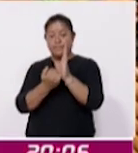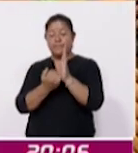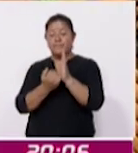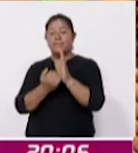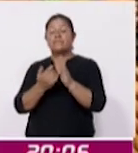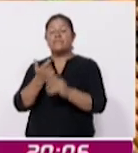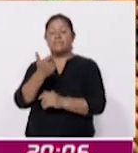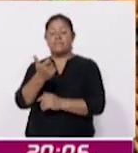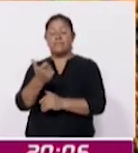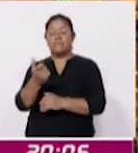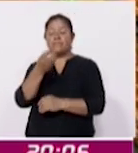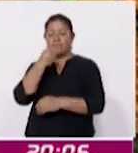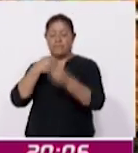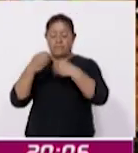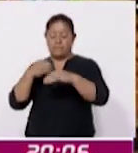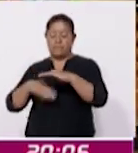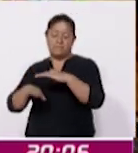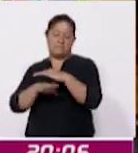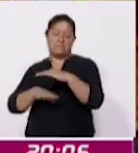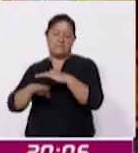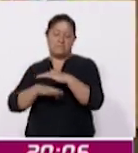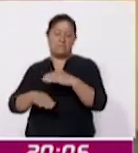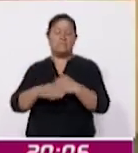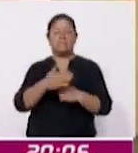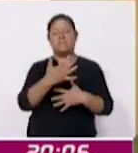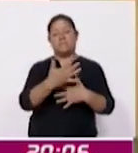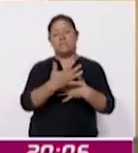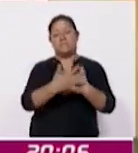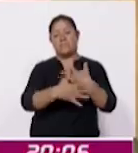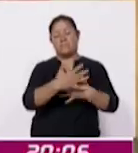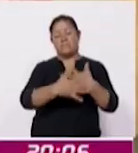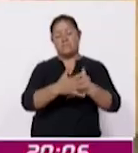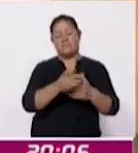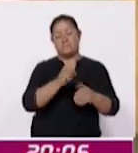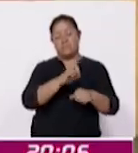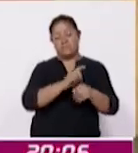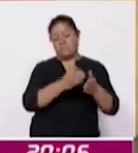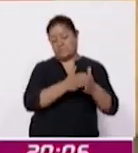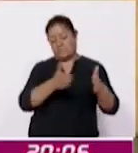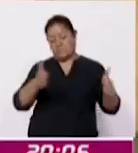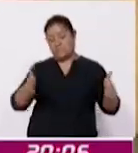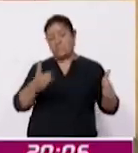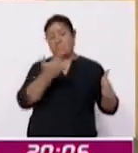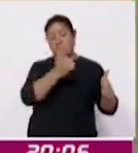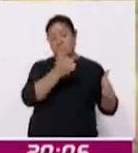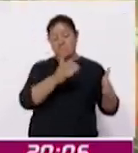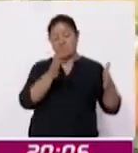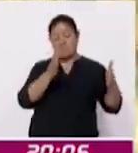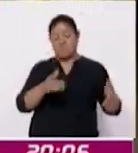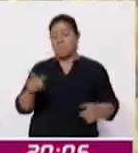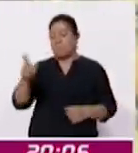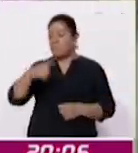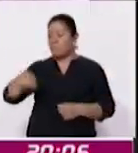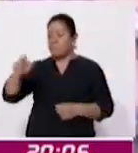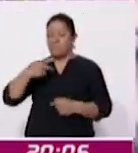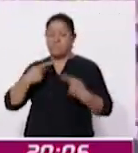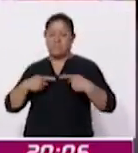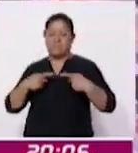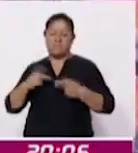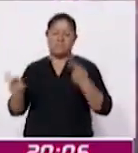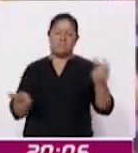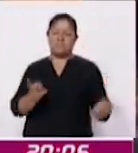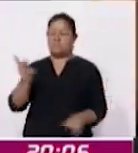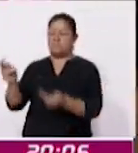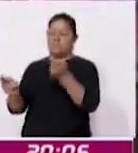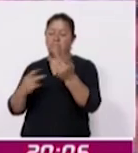básica durante la primera quincena de agosto. De acuerdo con los nuevos patrones de gasto de los hogares mexicanos identificados por la Encuesta Nacional